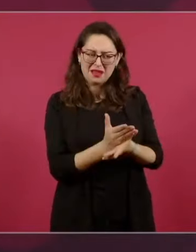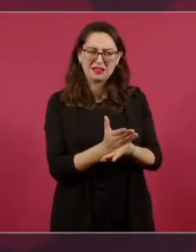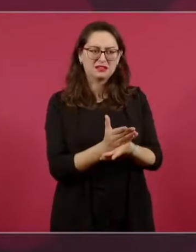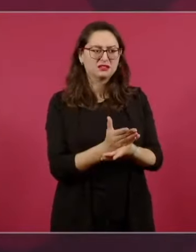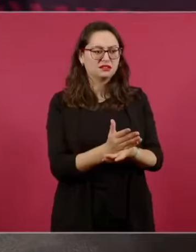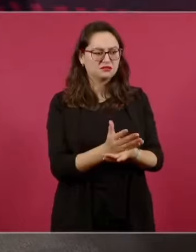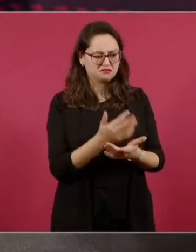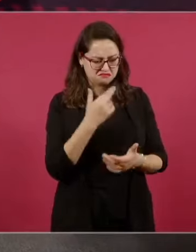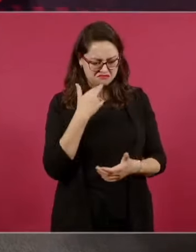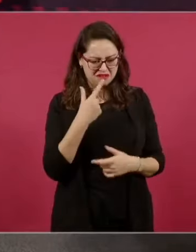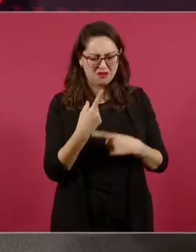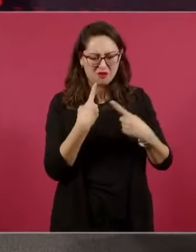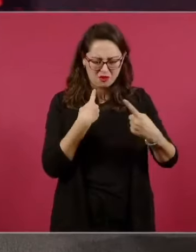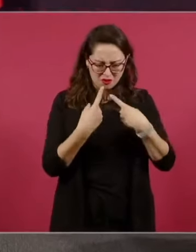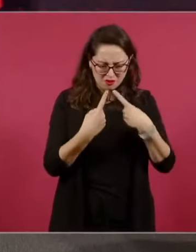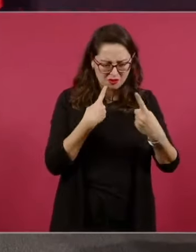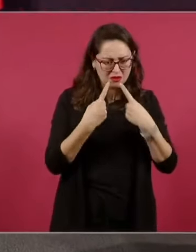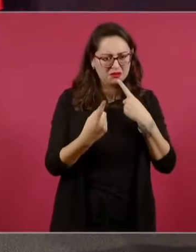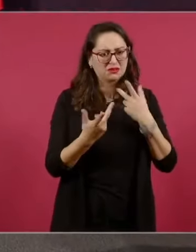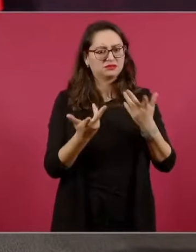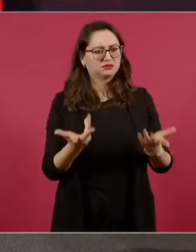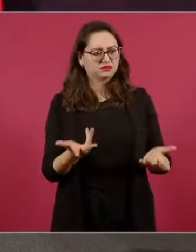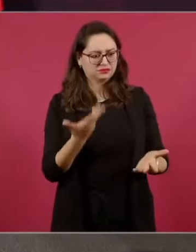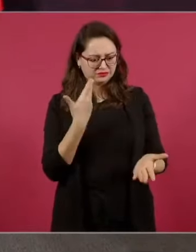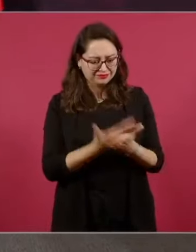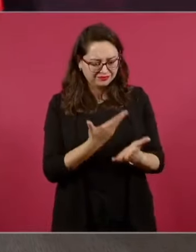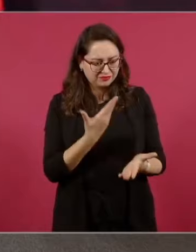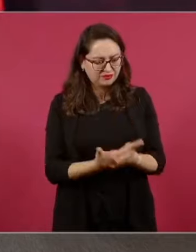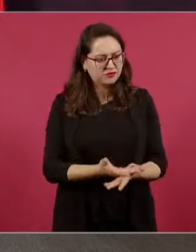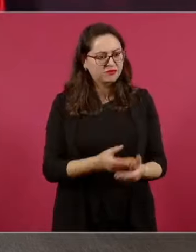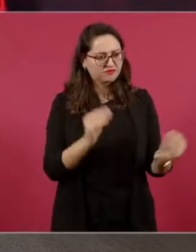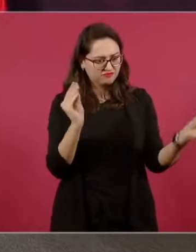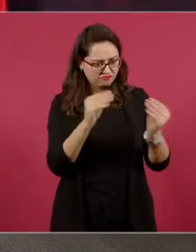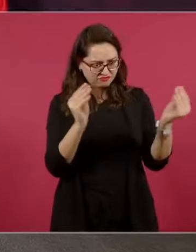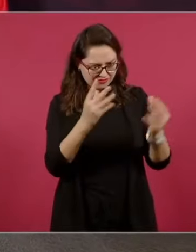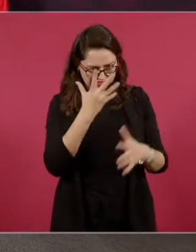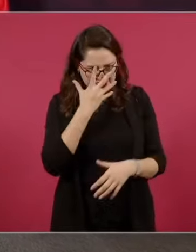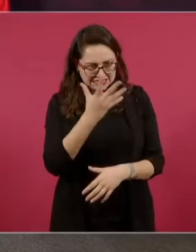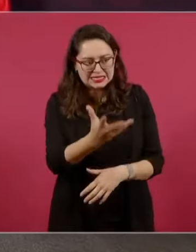con argumentos,